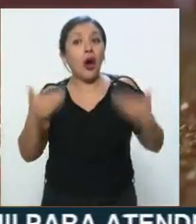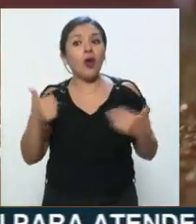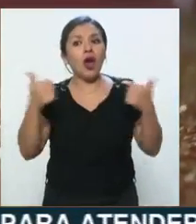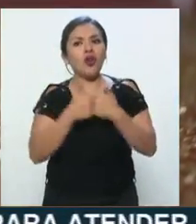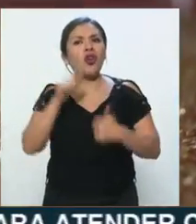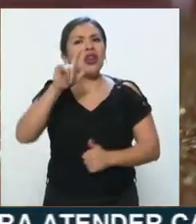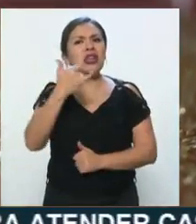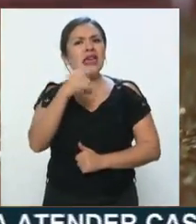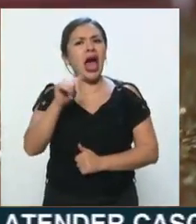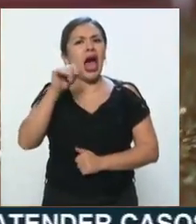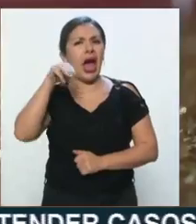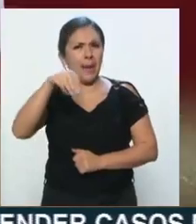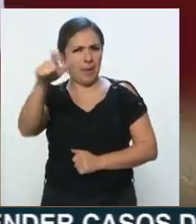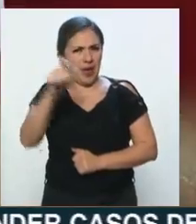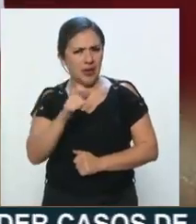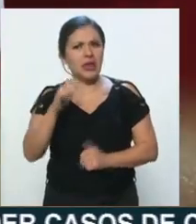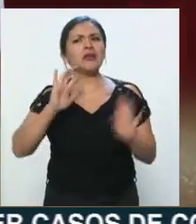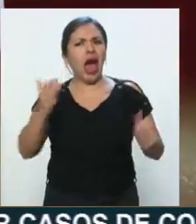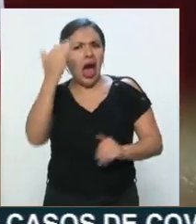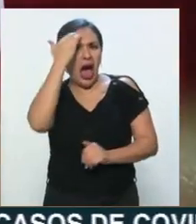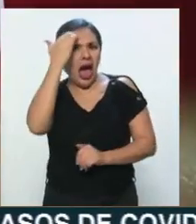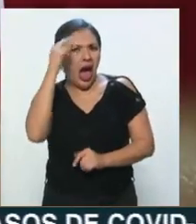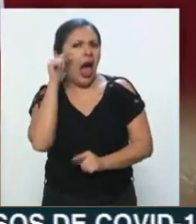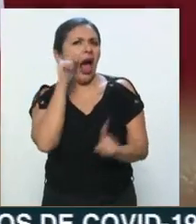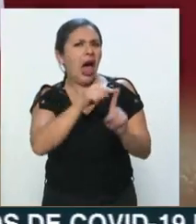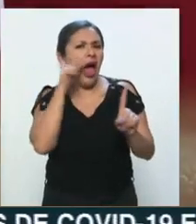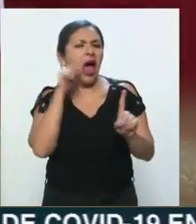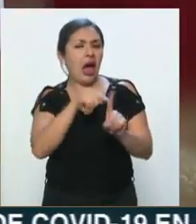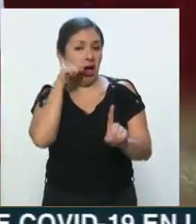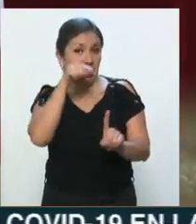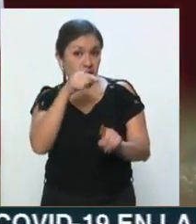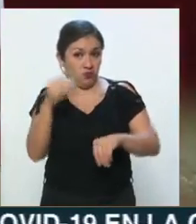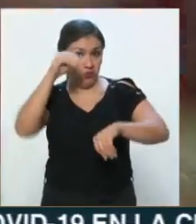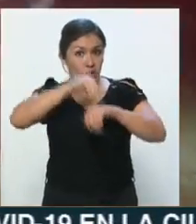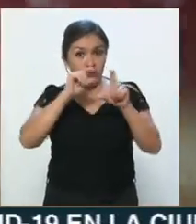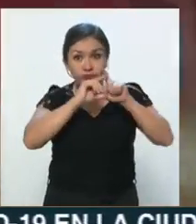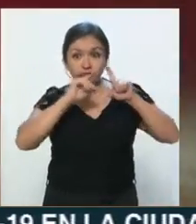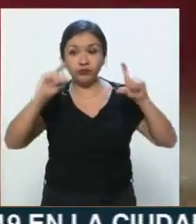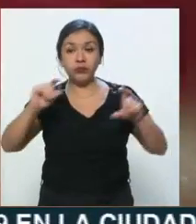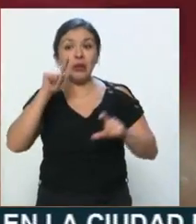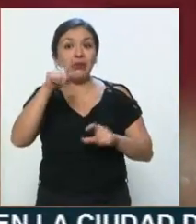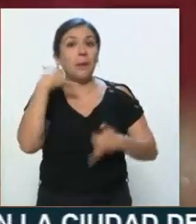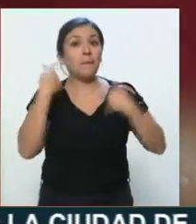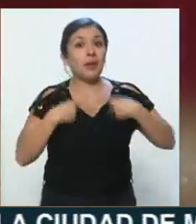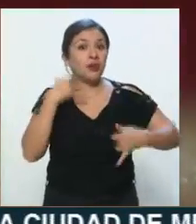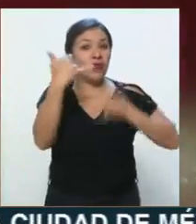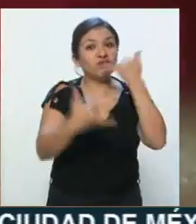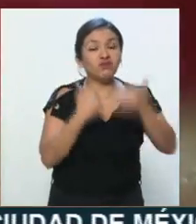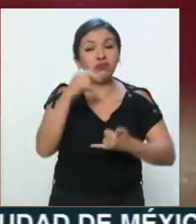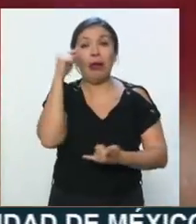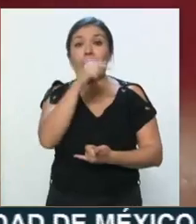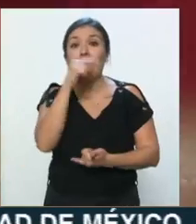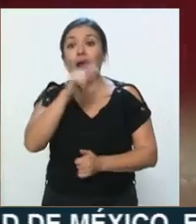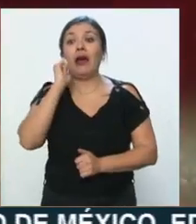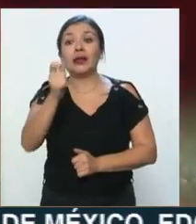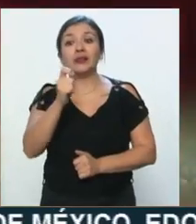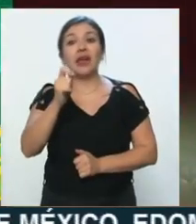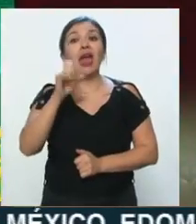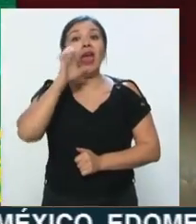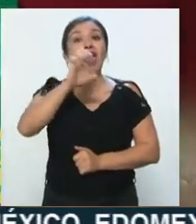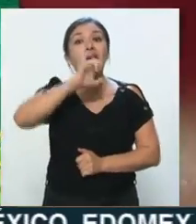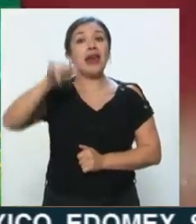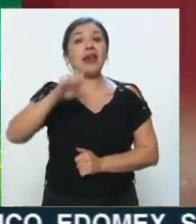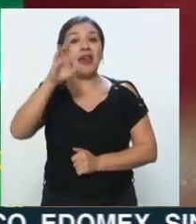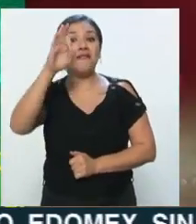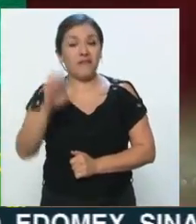-Liga MX, muchos ya lo conocen y en pie de nota colocan al gran gamer como él es el E-Jefe,